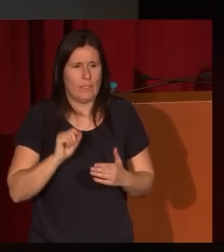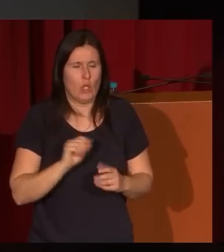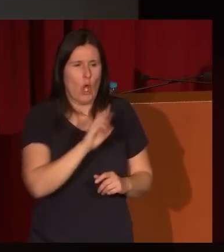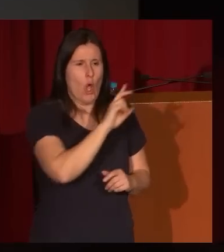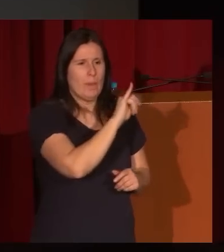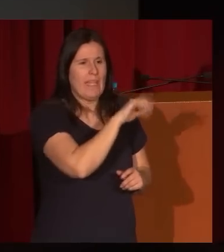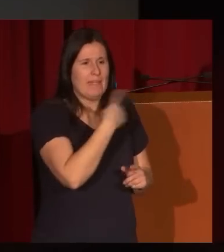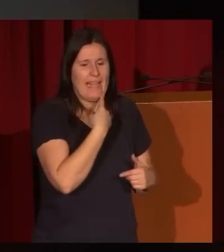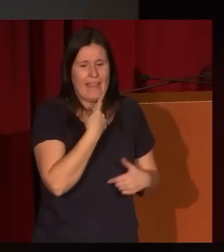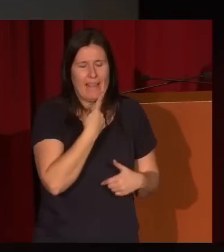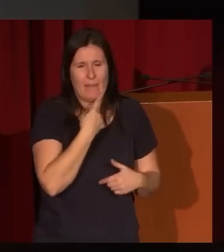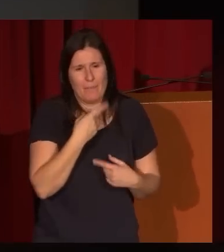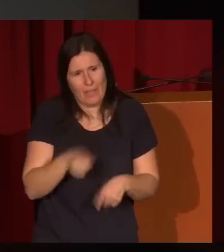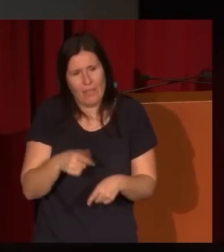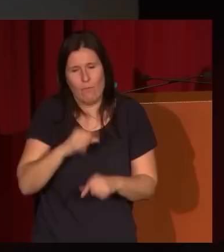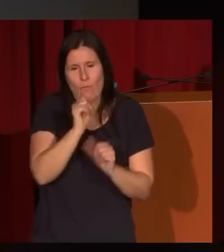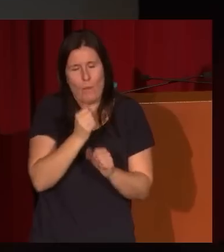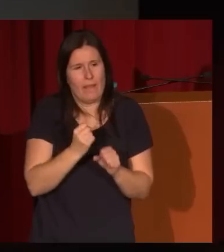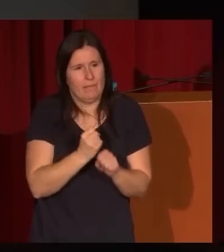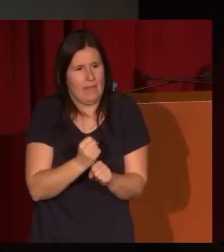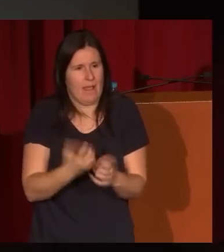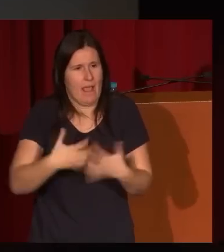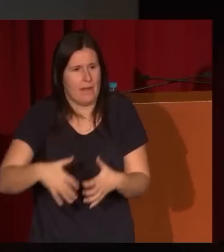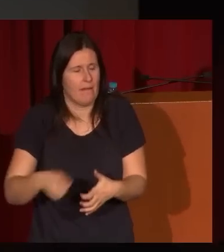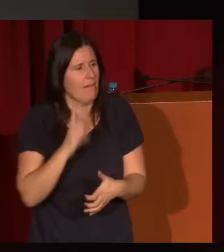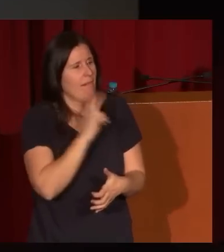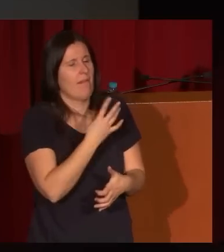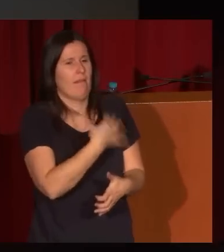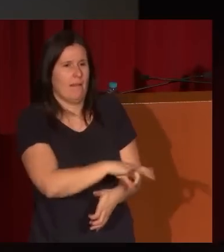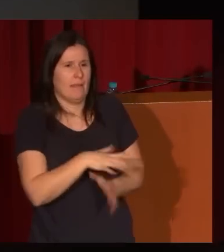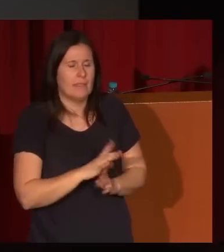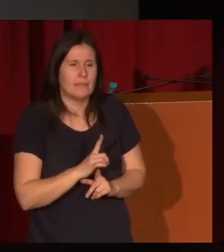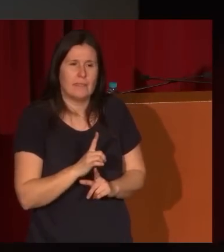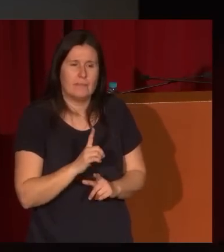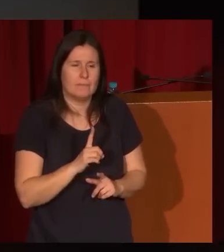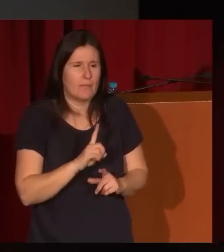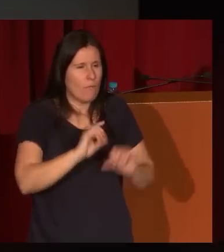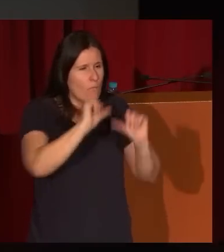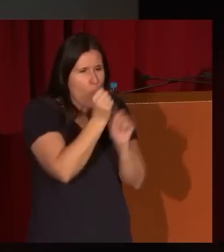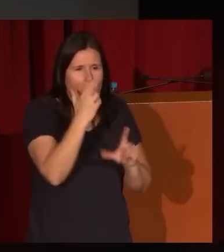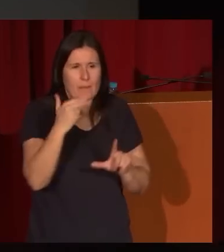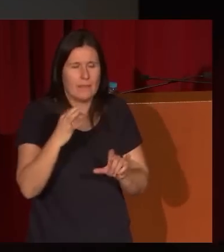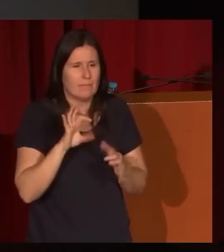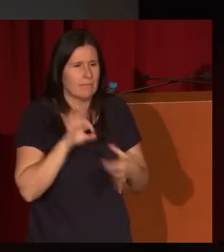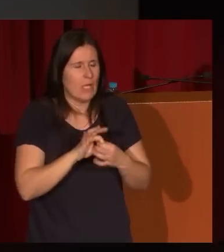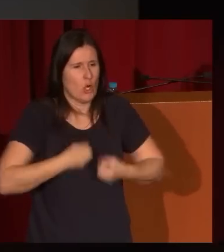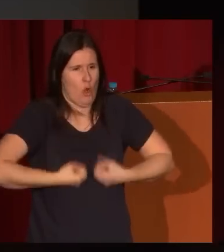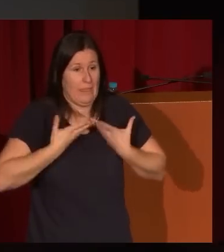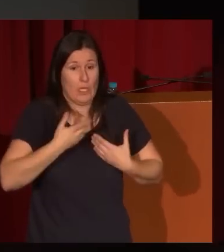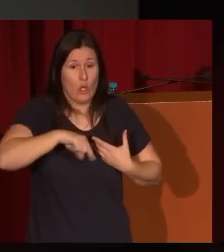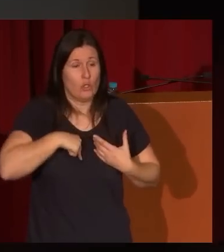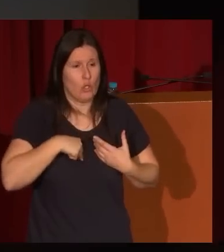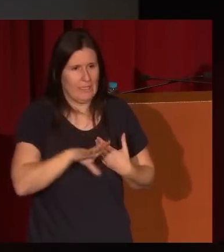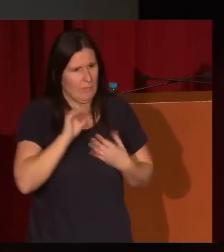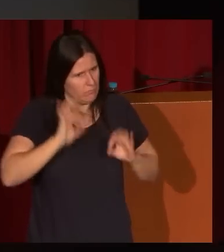fórmula de funcionar es decir ese lenguaje plenamente romántico que nosotros entendemos como romanticismo